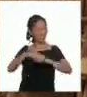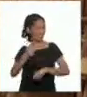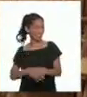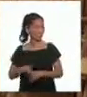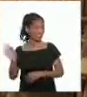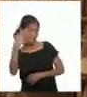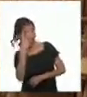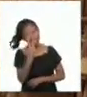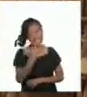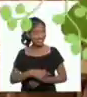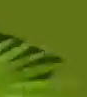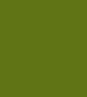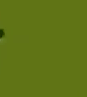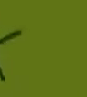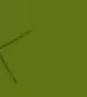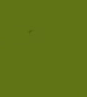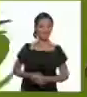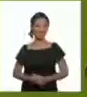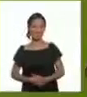Vamos a verlo.